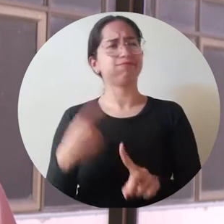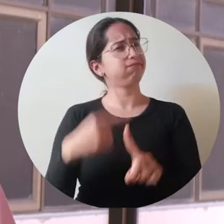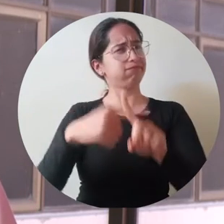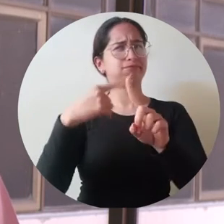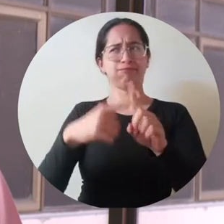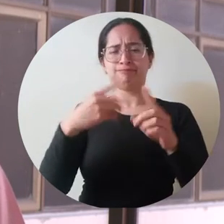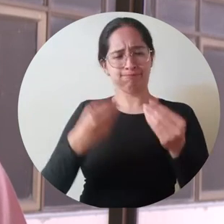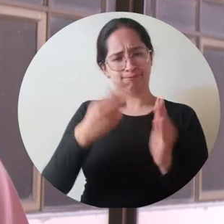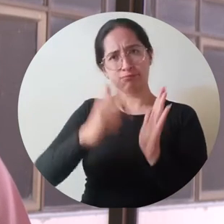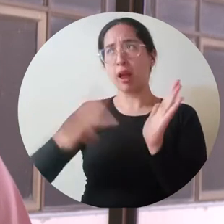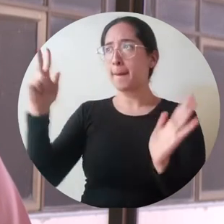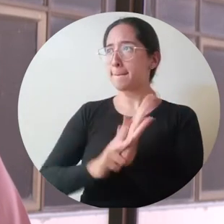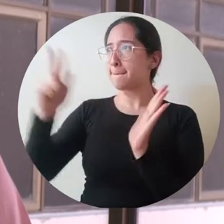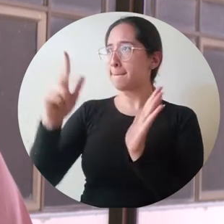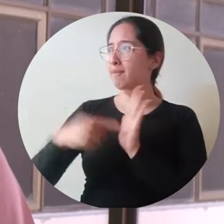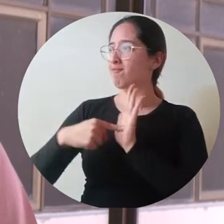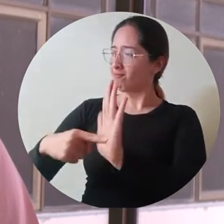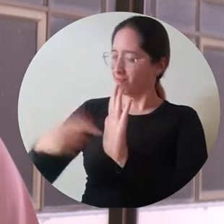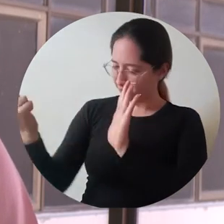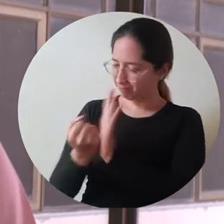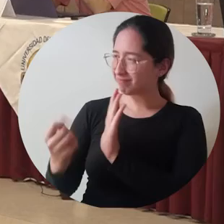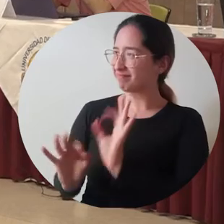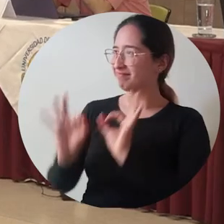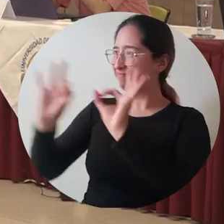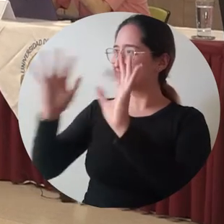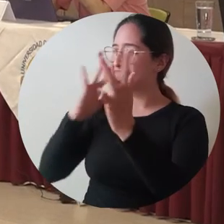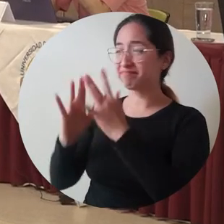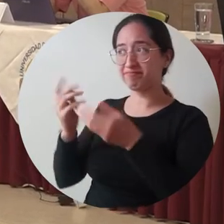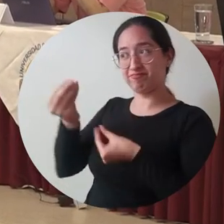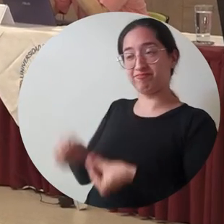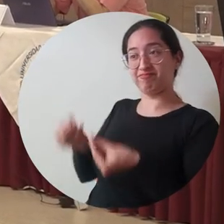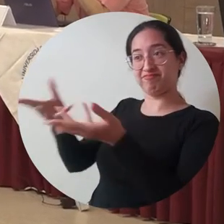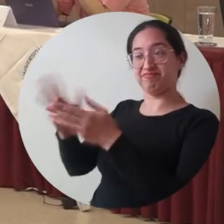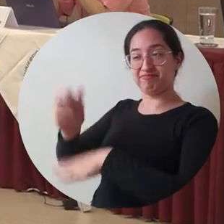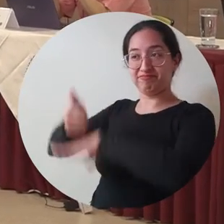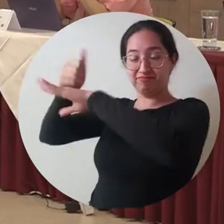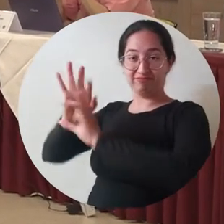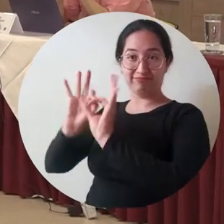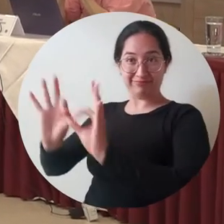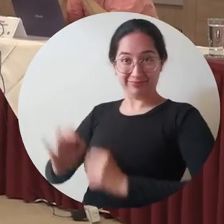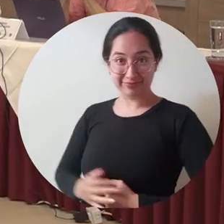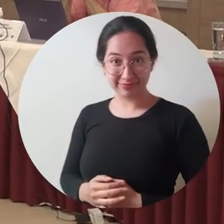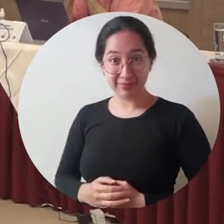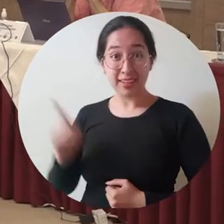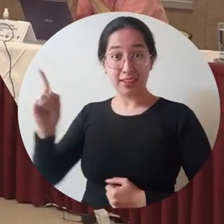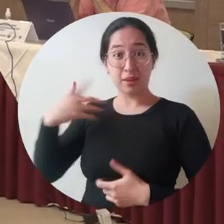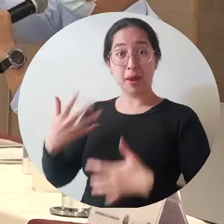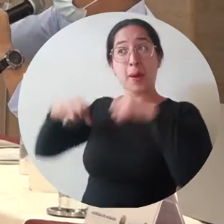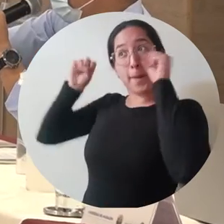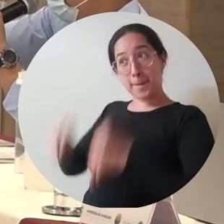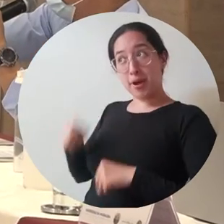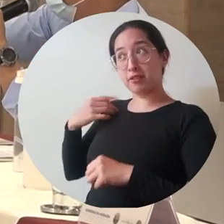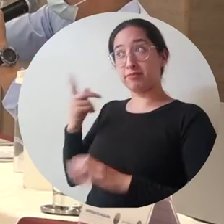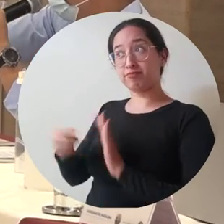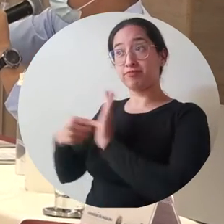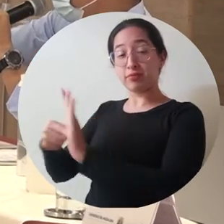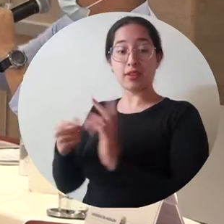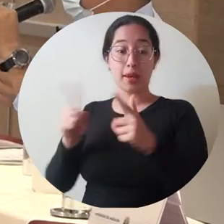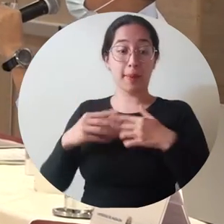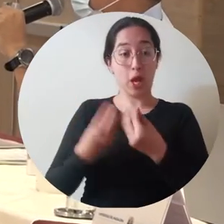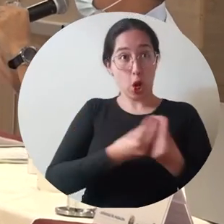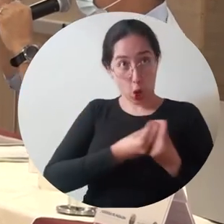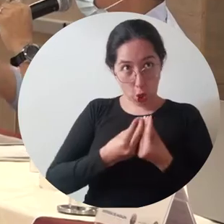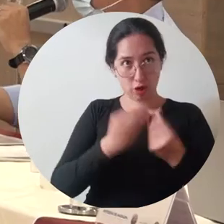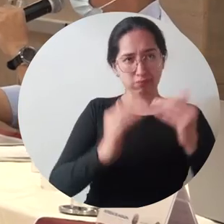una calificación sobresaliente para el señor rector. Luego de otorgar la valoración sobresaliente, el Consejo Superior conoció de parte del